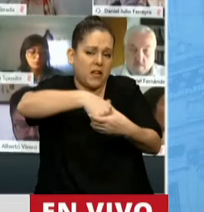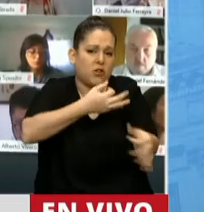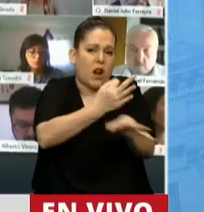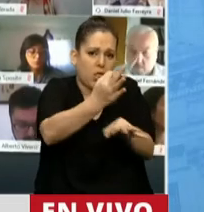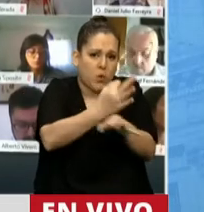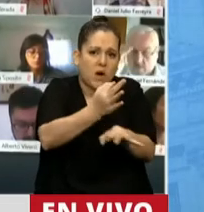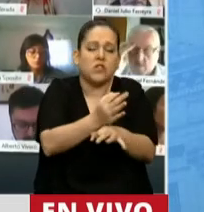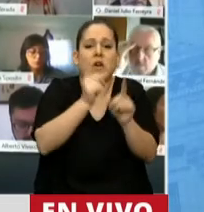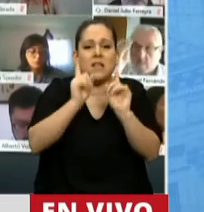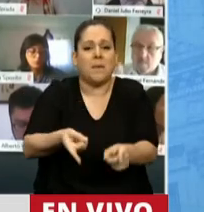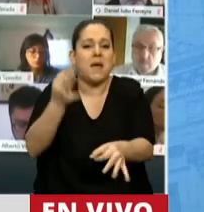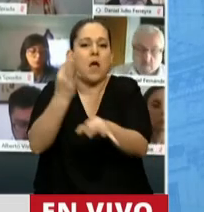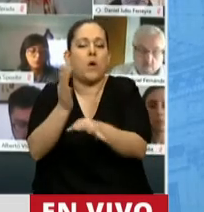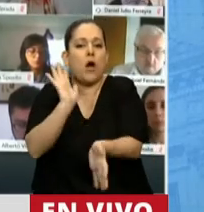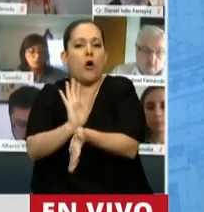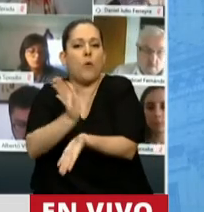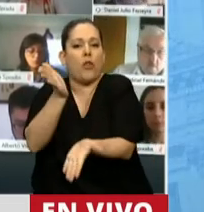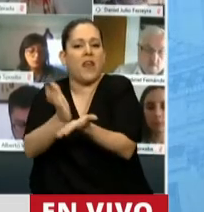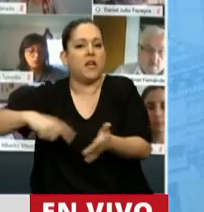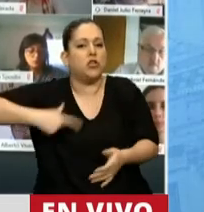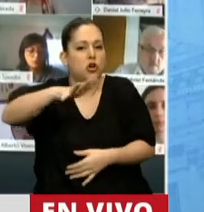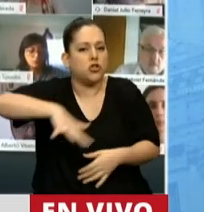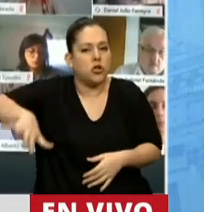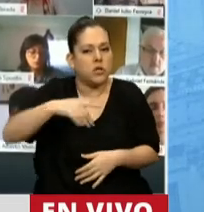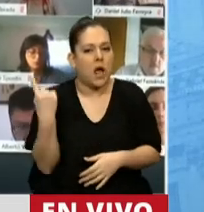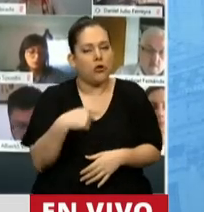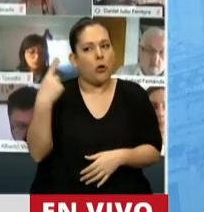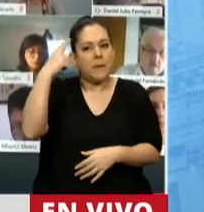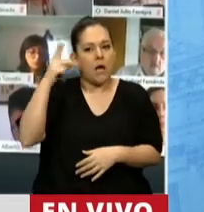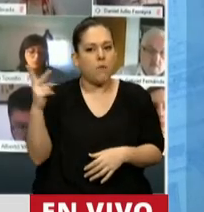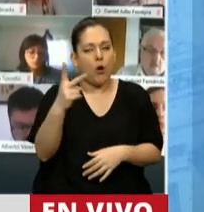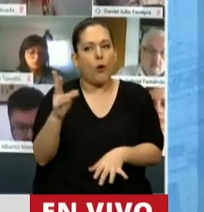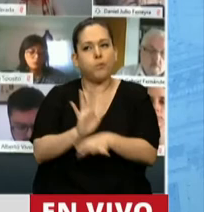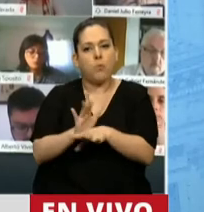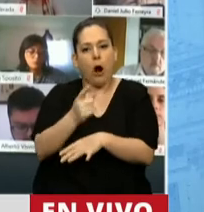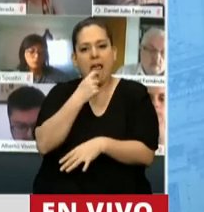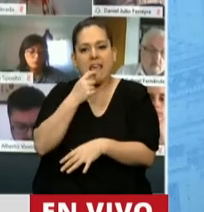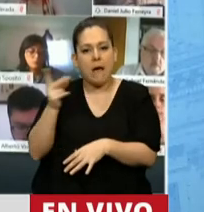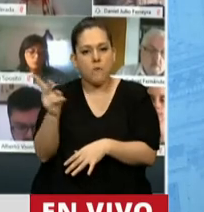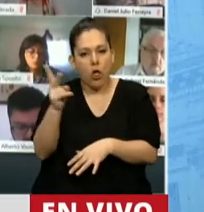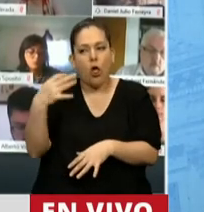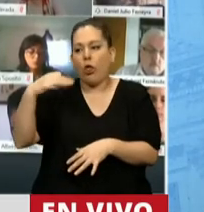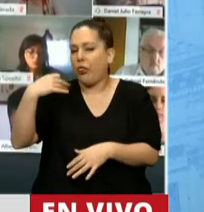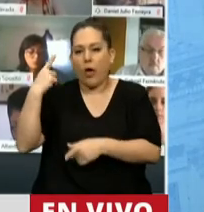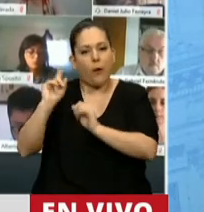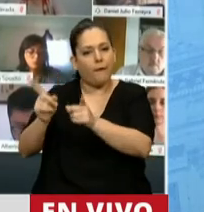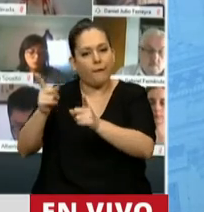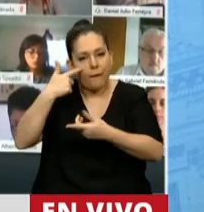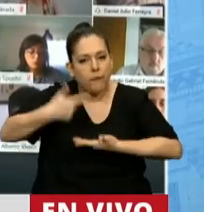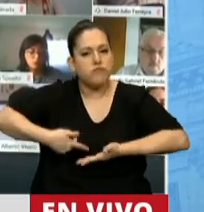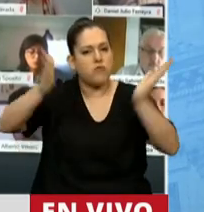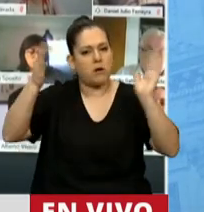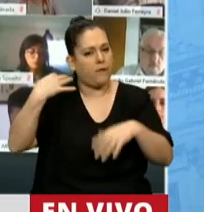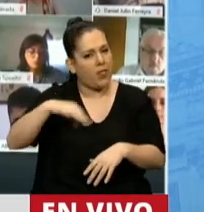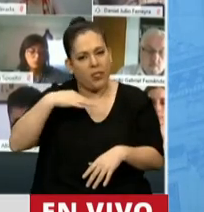escuela como un derecho social. Y nosotros creemos que ese ejemplo tiene que seguir alumbrando. Nuestro